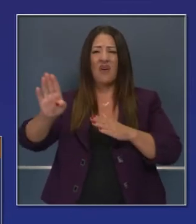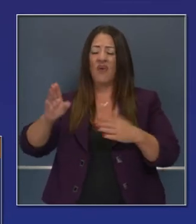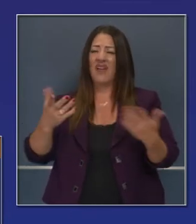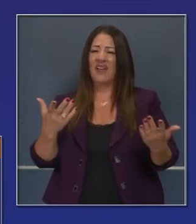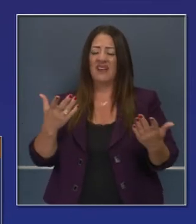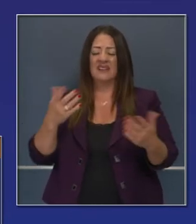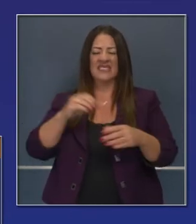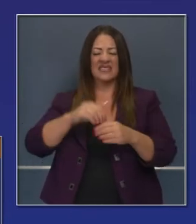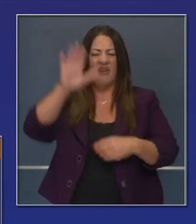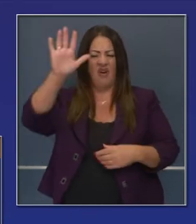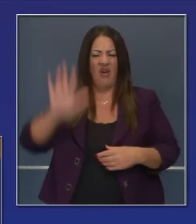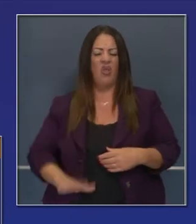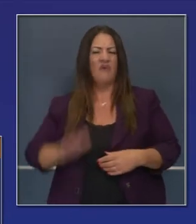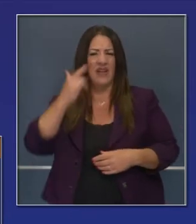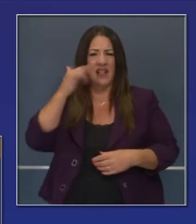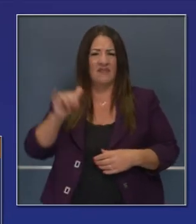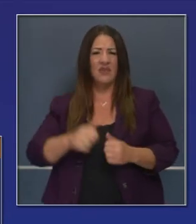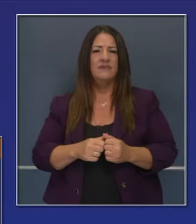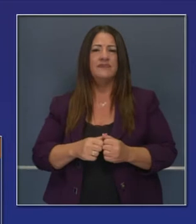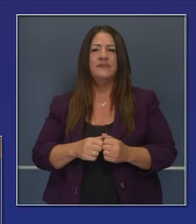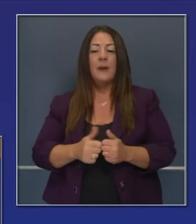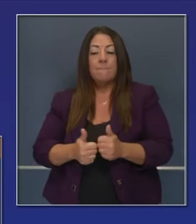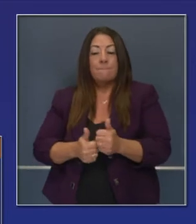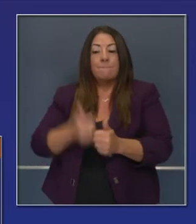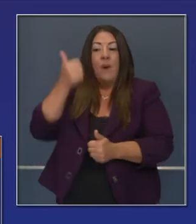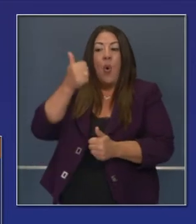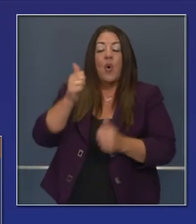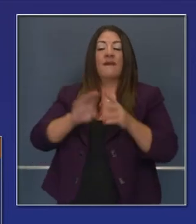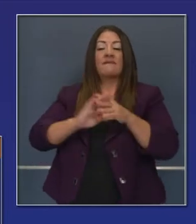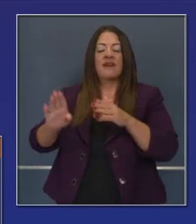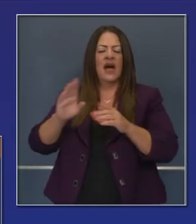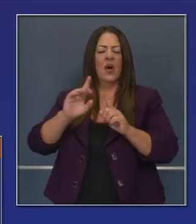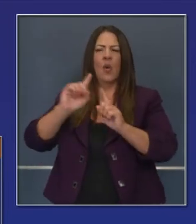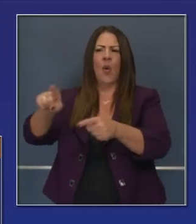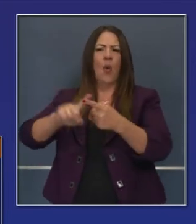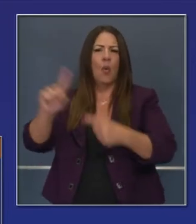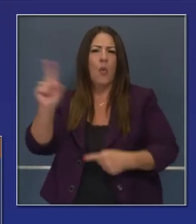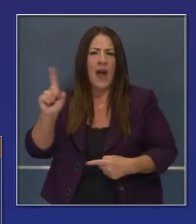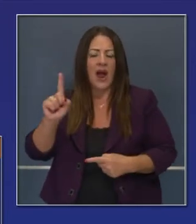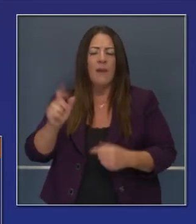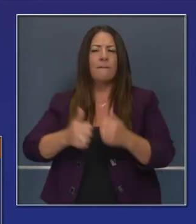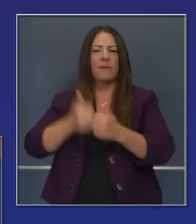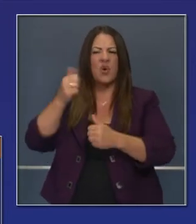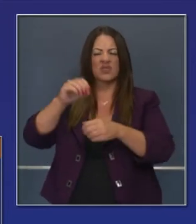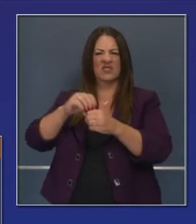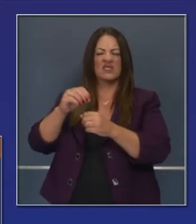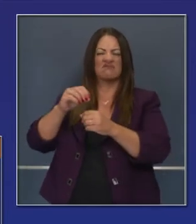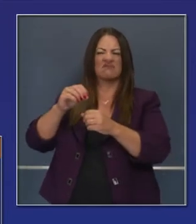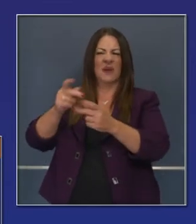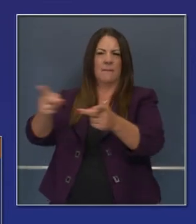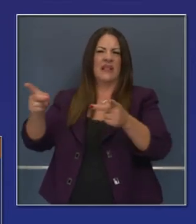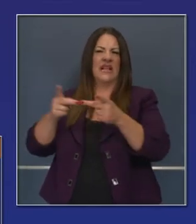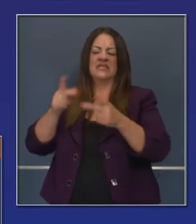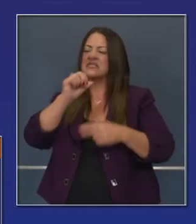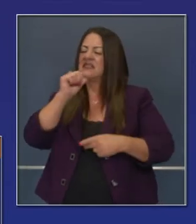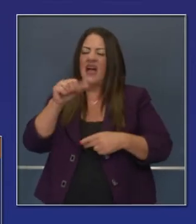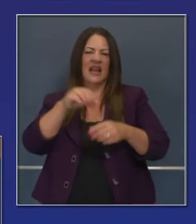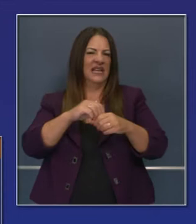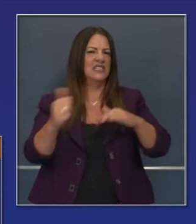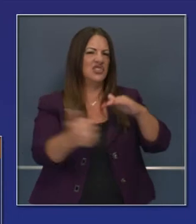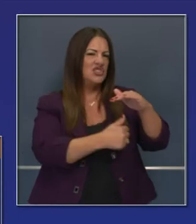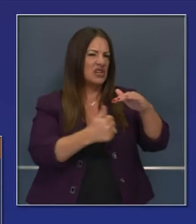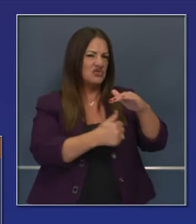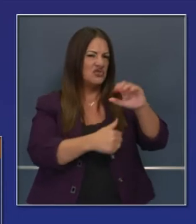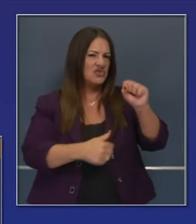evacuados actualmente en el estado. La mayoría de esos evacuados están en refugios no congregados, de acuerdo con los protocolos de COVID